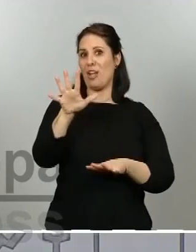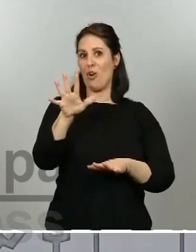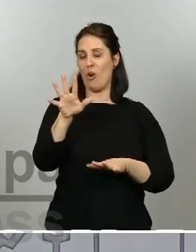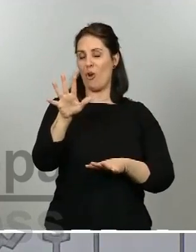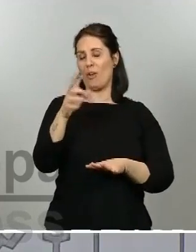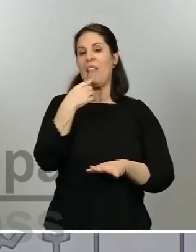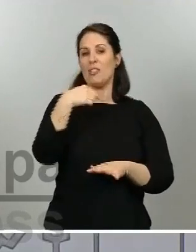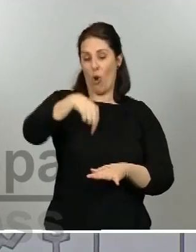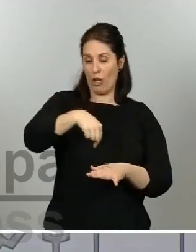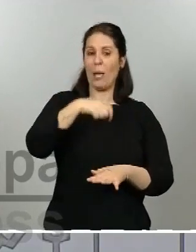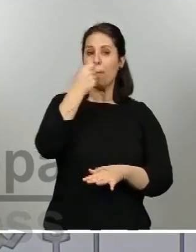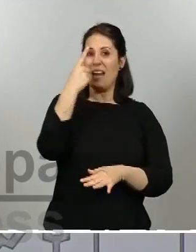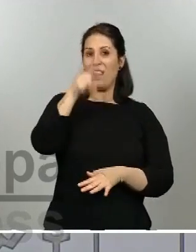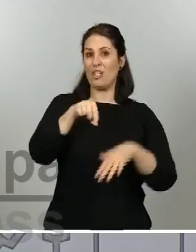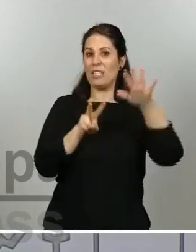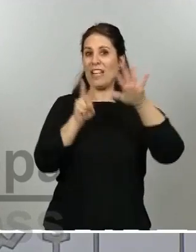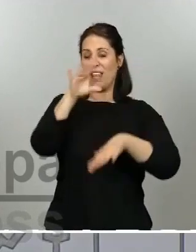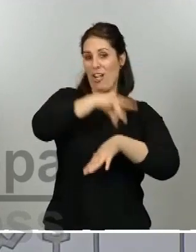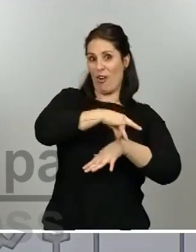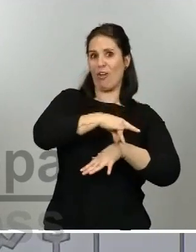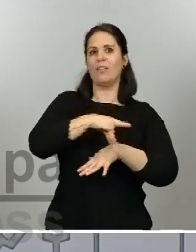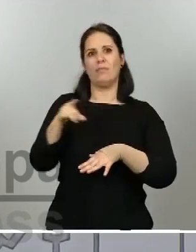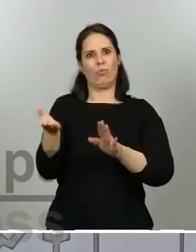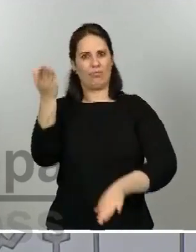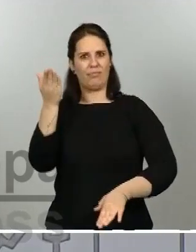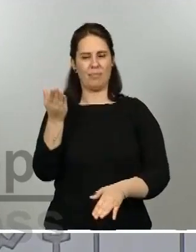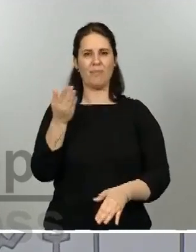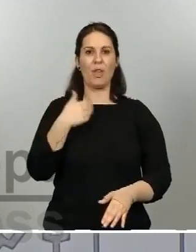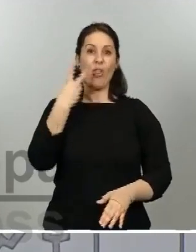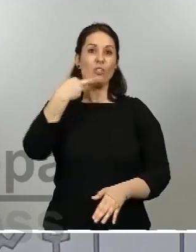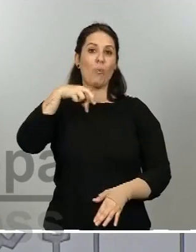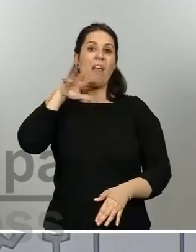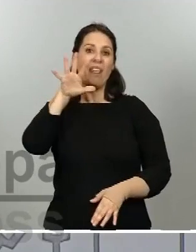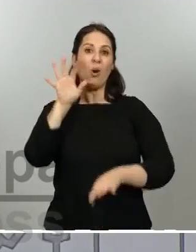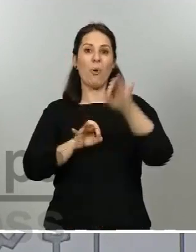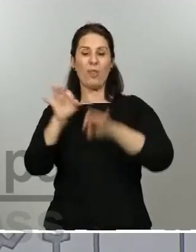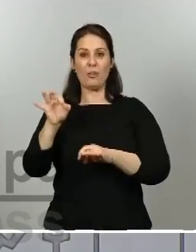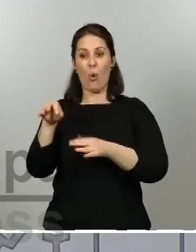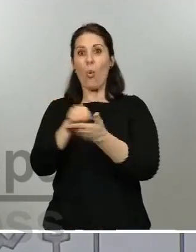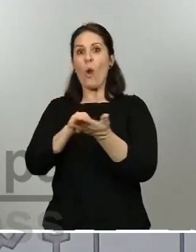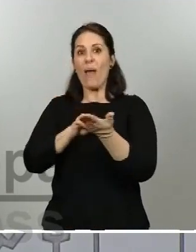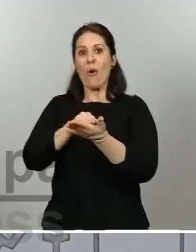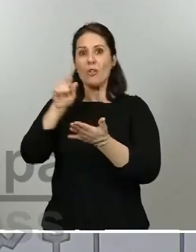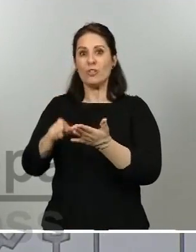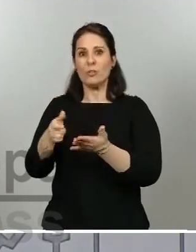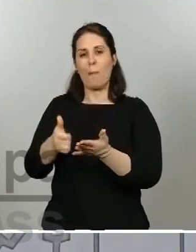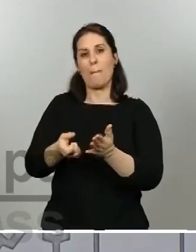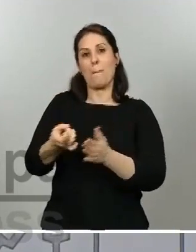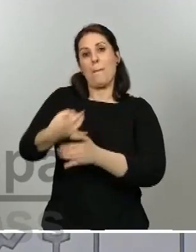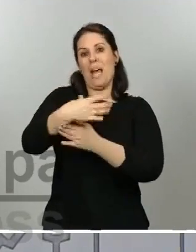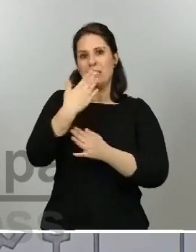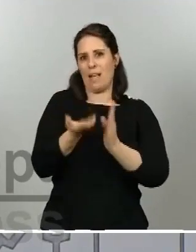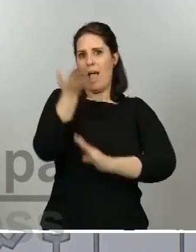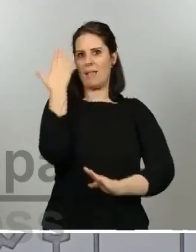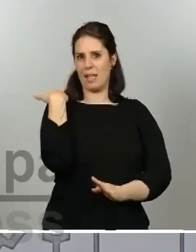Ese incremento en los curados representa un 2,5% más de curados que el día anterior y esta cifra, además, va evolucionando al